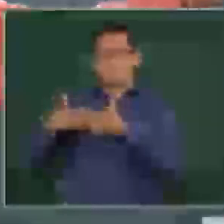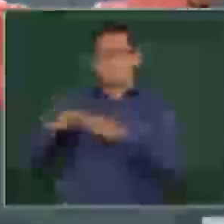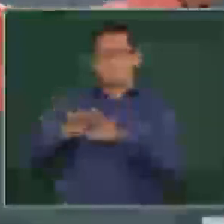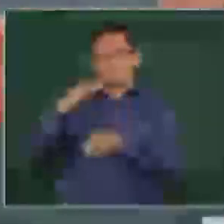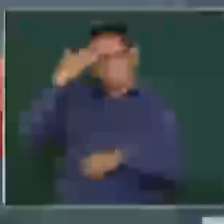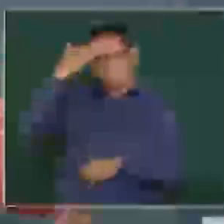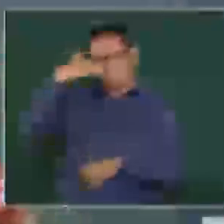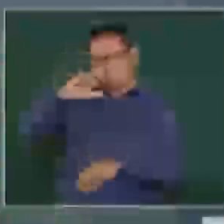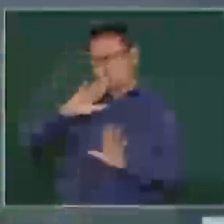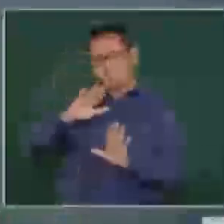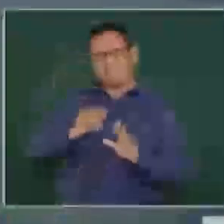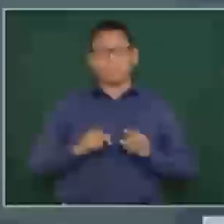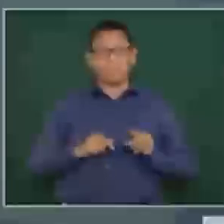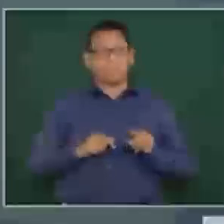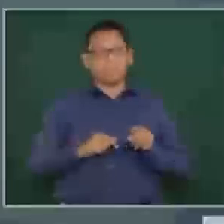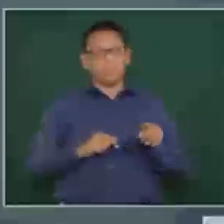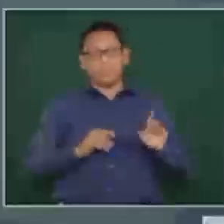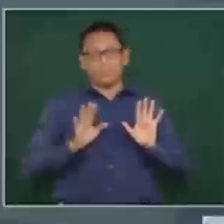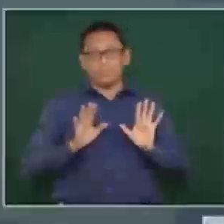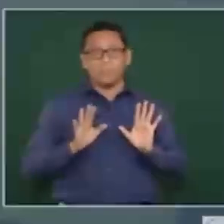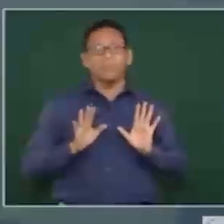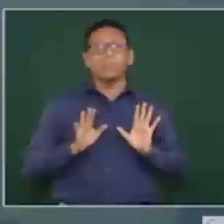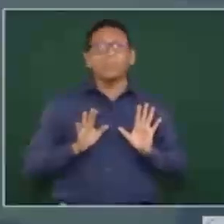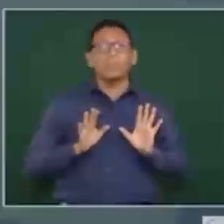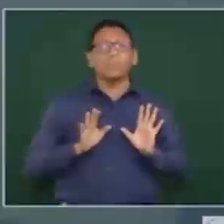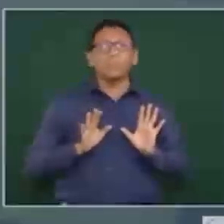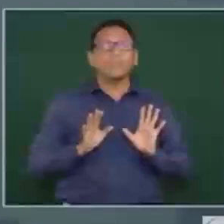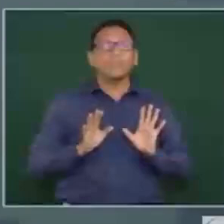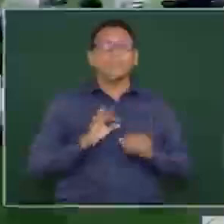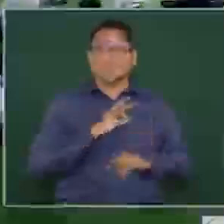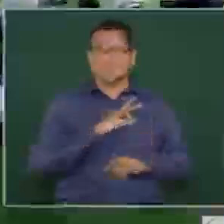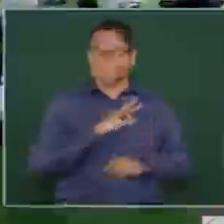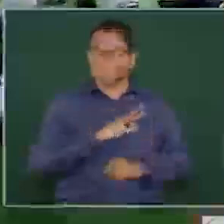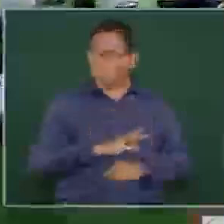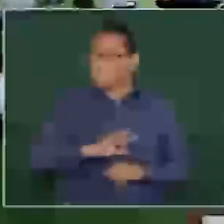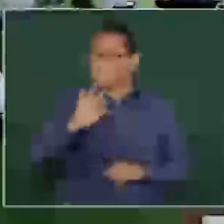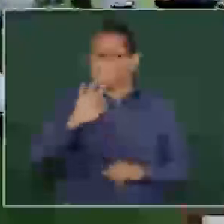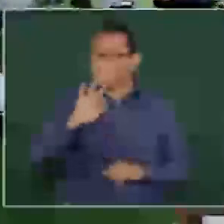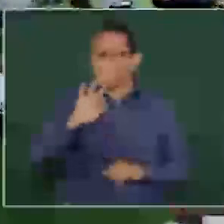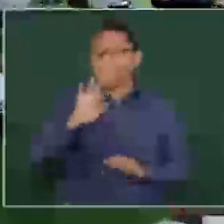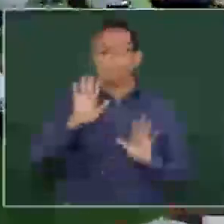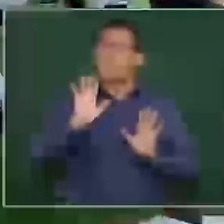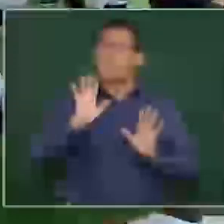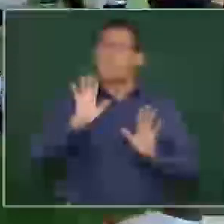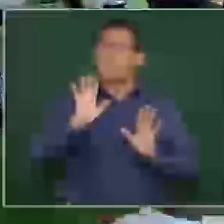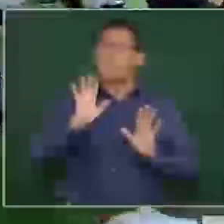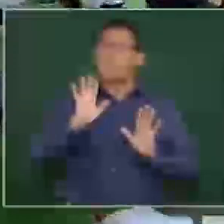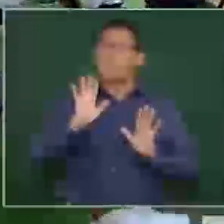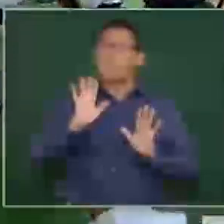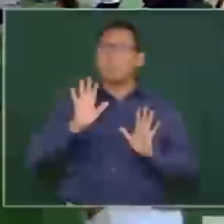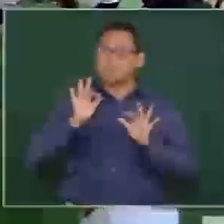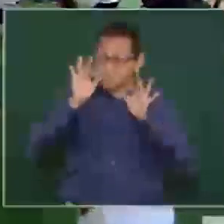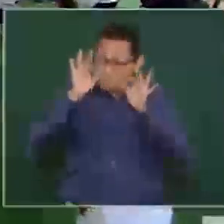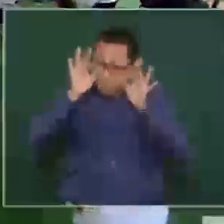pueden participar son de primera, de primera